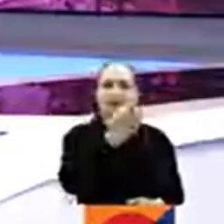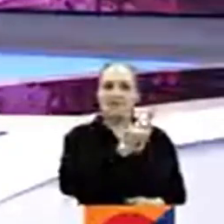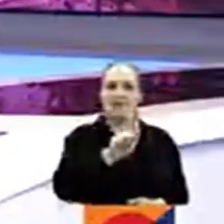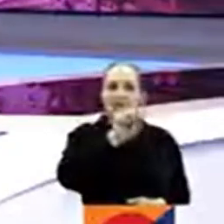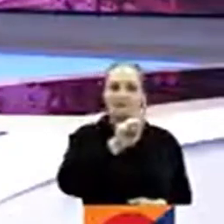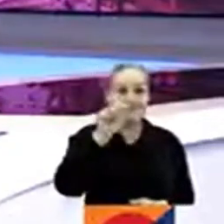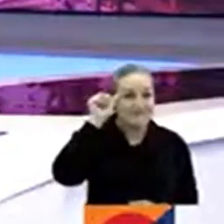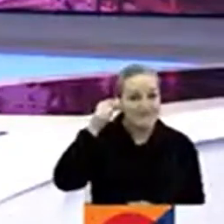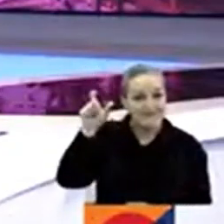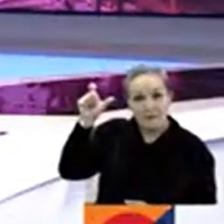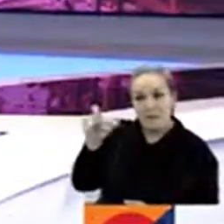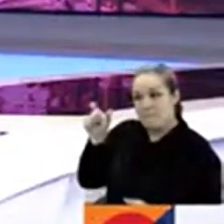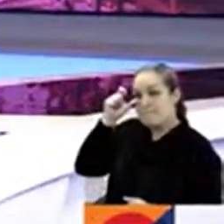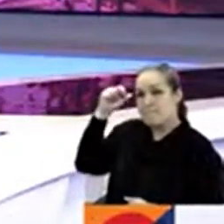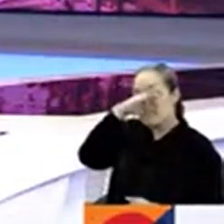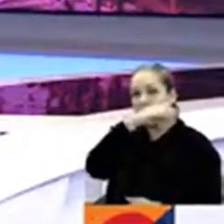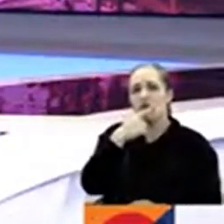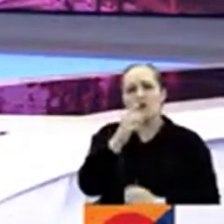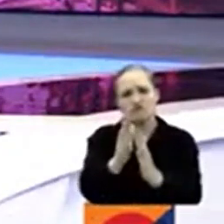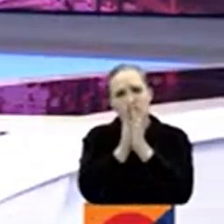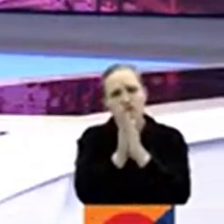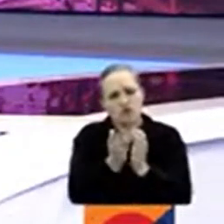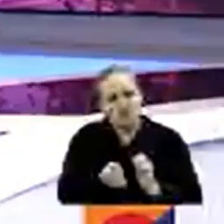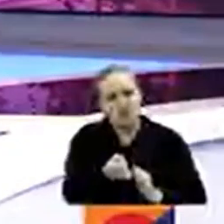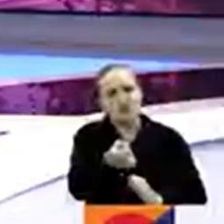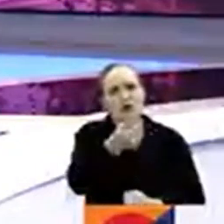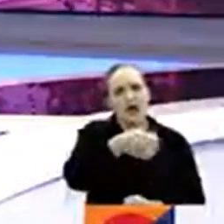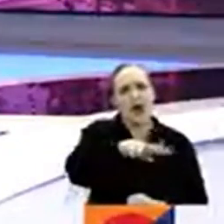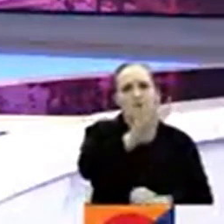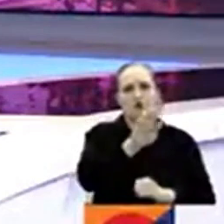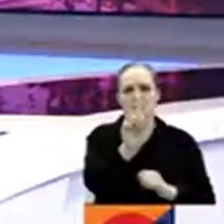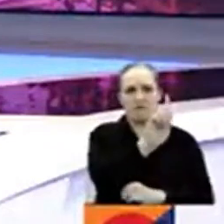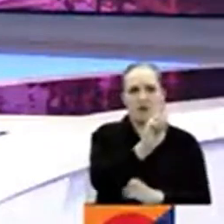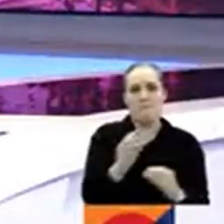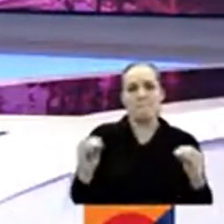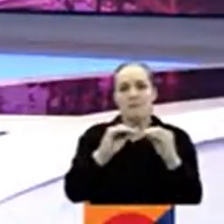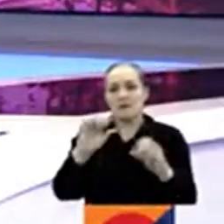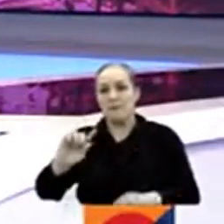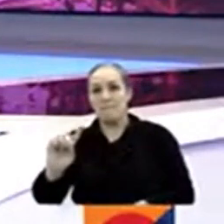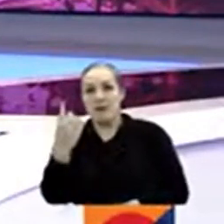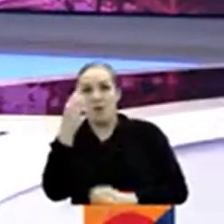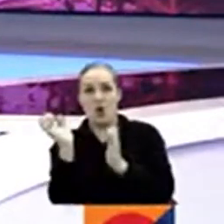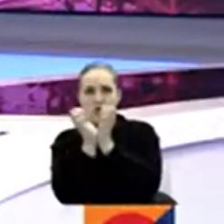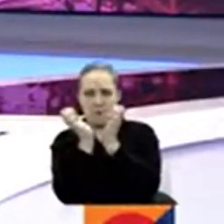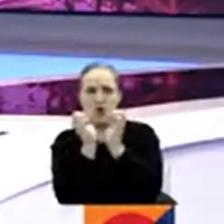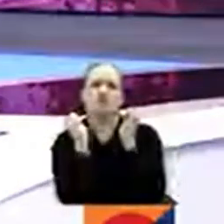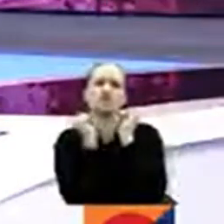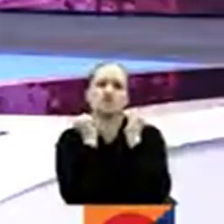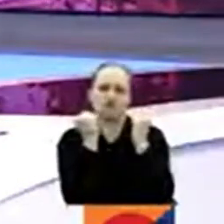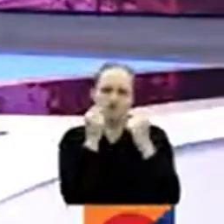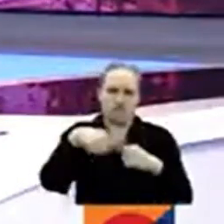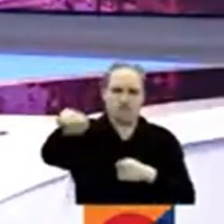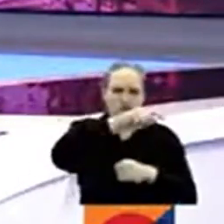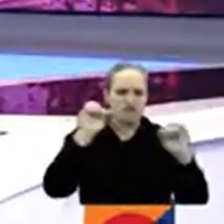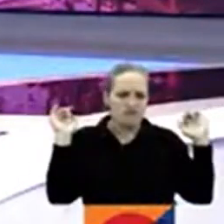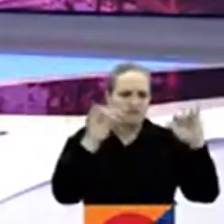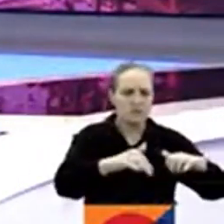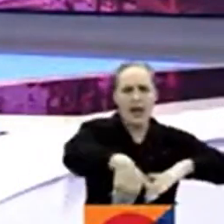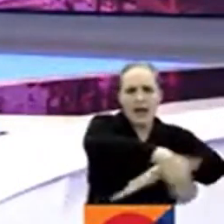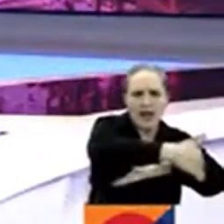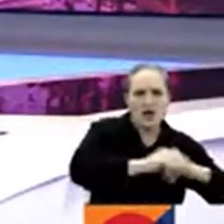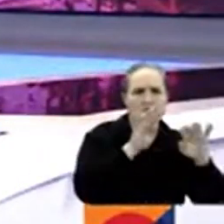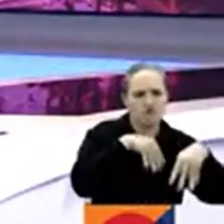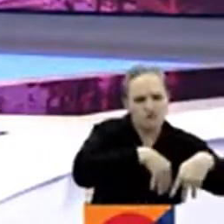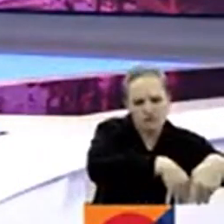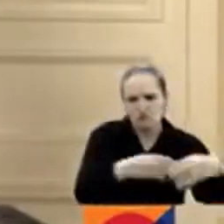invitó a los colombianos a las calles el 14 de febrero y el 1 de mayo para discutir las propuestas que tienen en materia pensional, laboral y de salud.